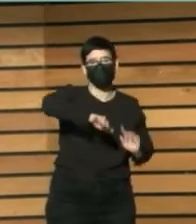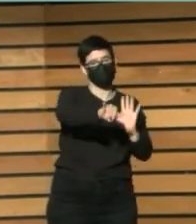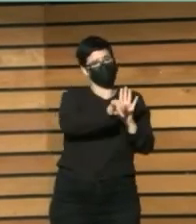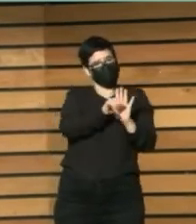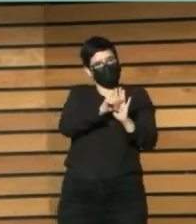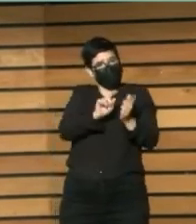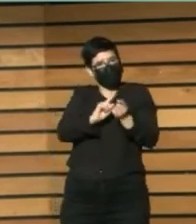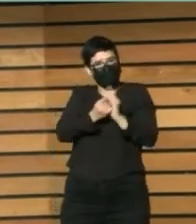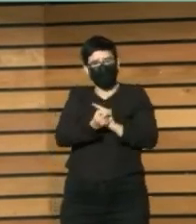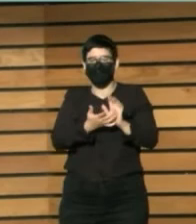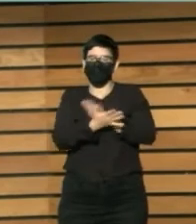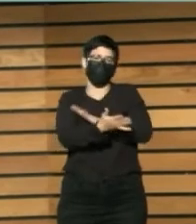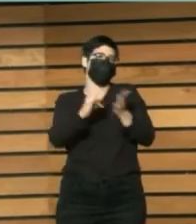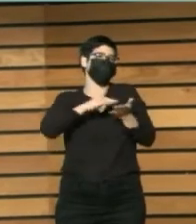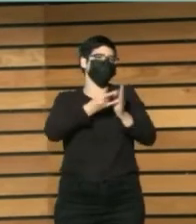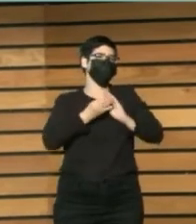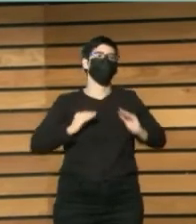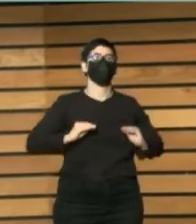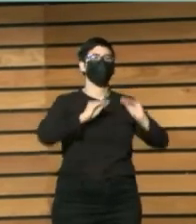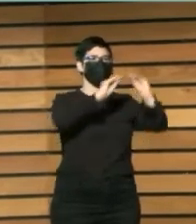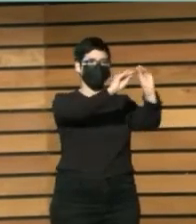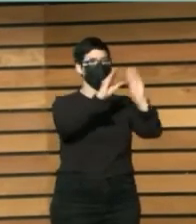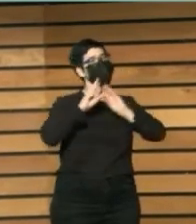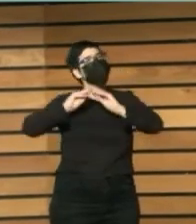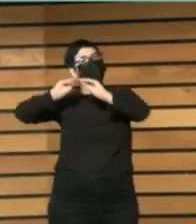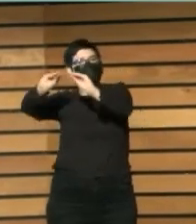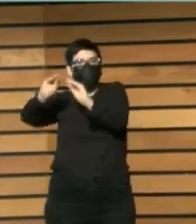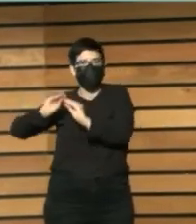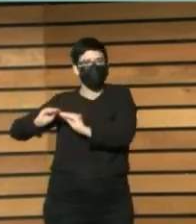un proyecto singular, tiene que tener su propia línea editorial.